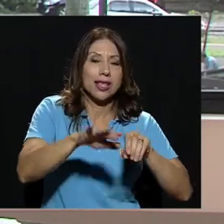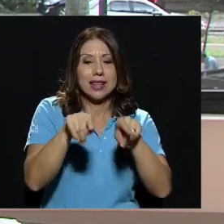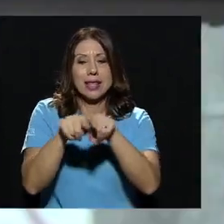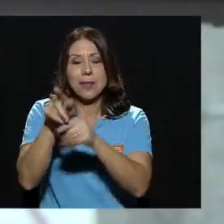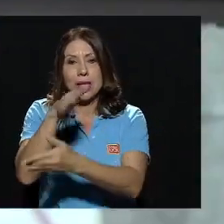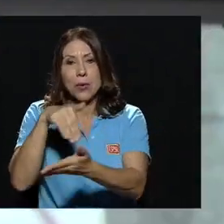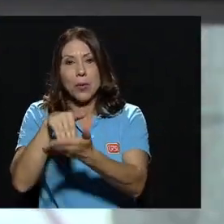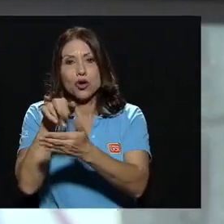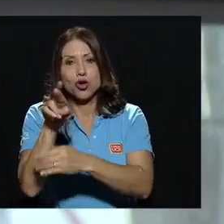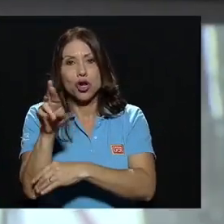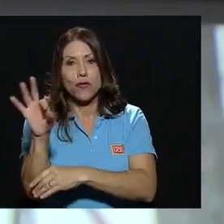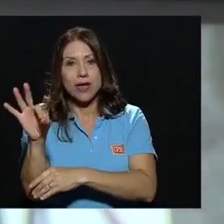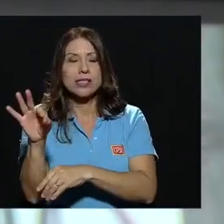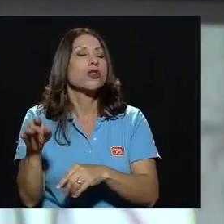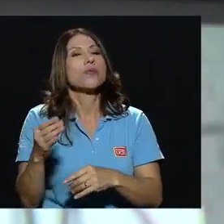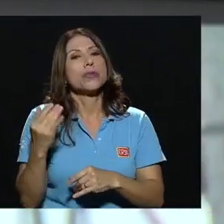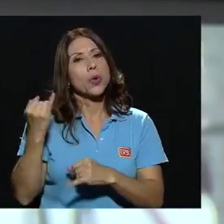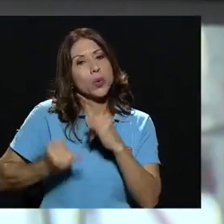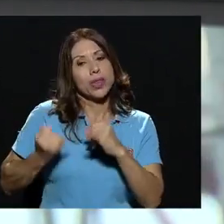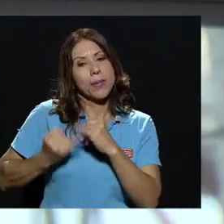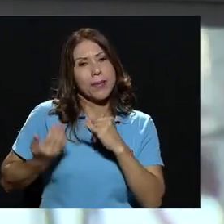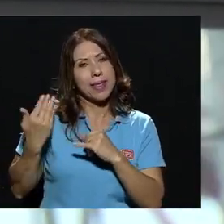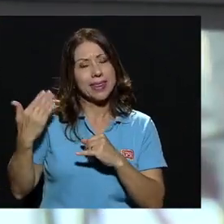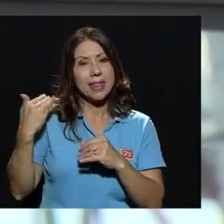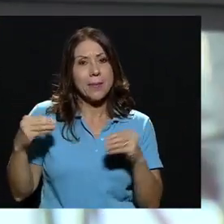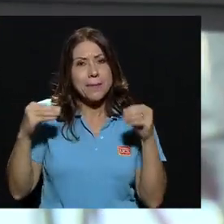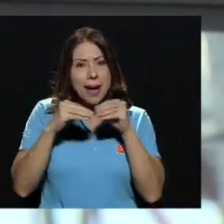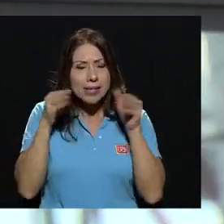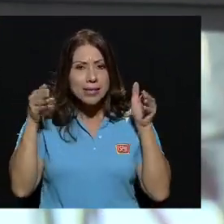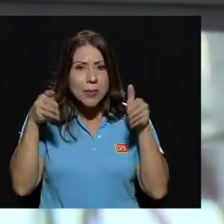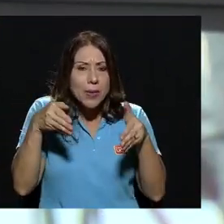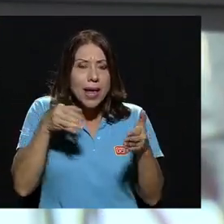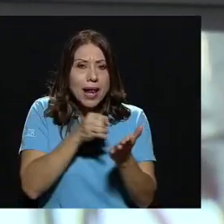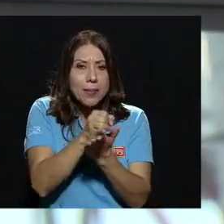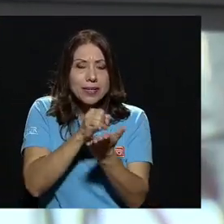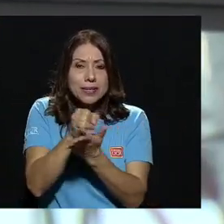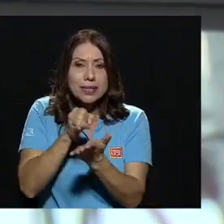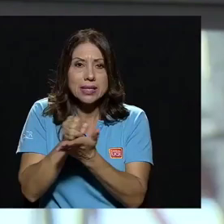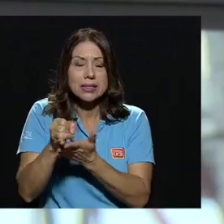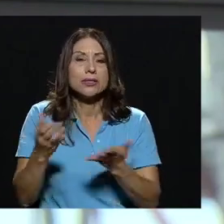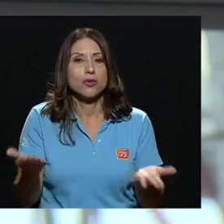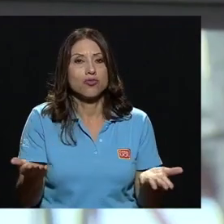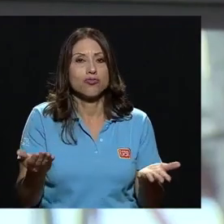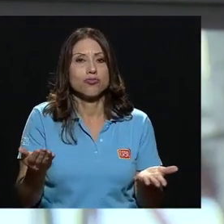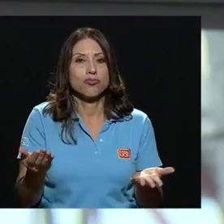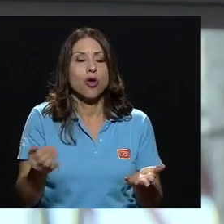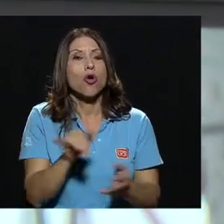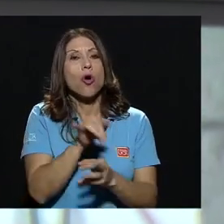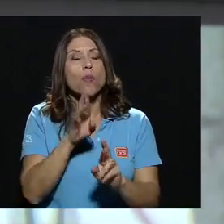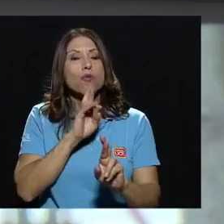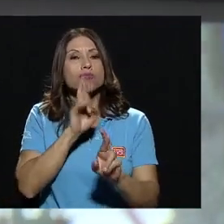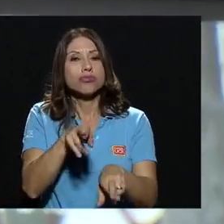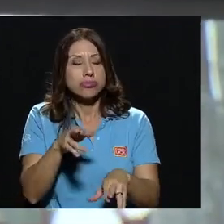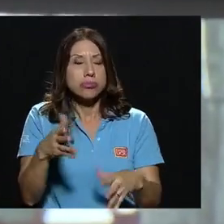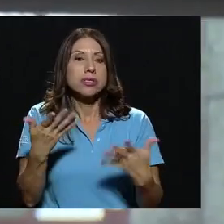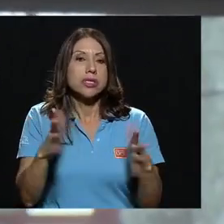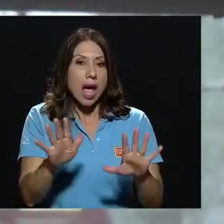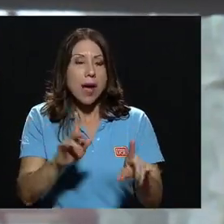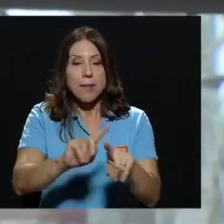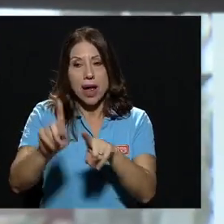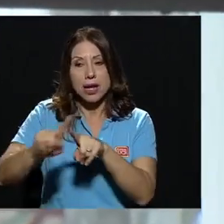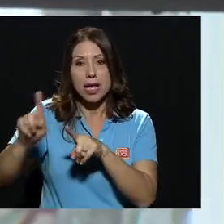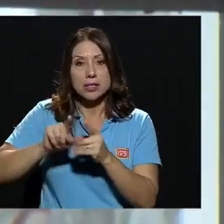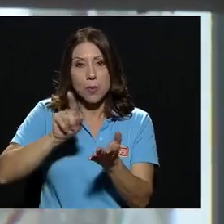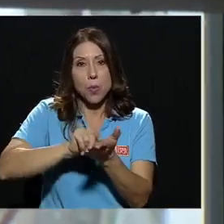Rodrigo Facio. Y últimamente sí me he dedicado más a la investigación. Producto de ello he tenido varias ya